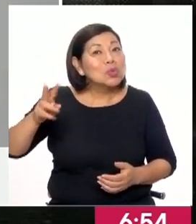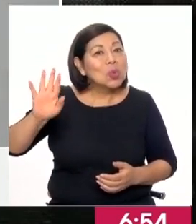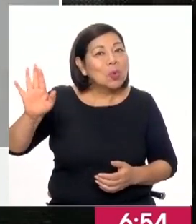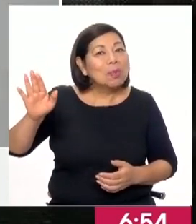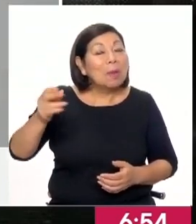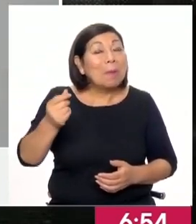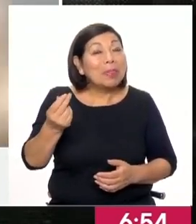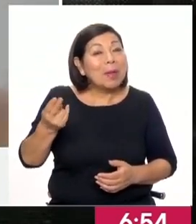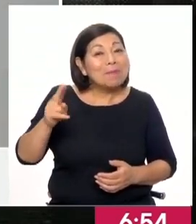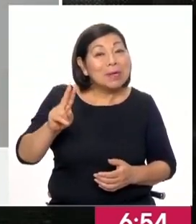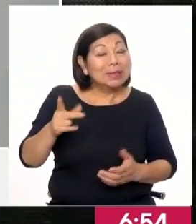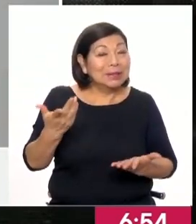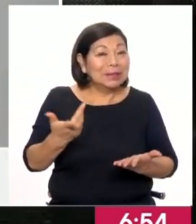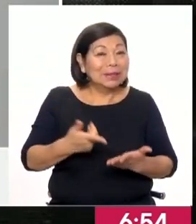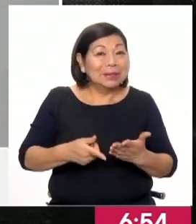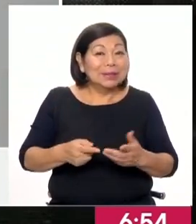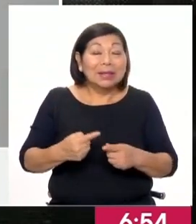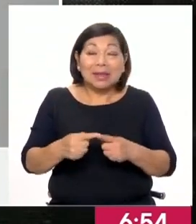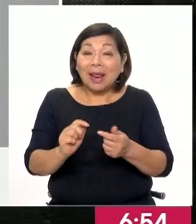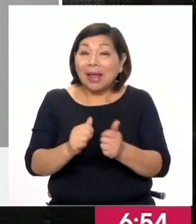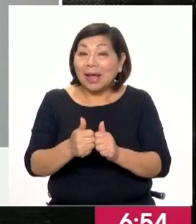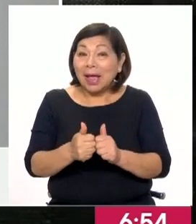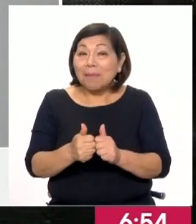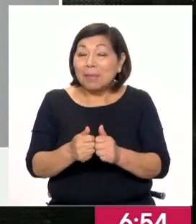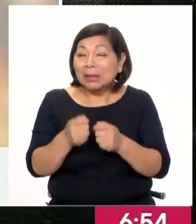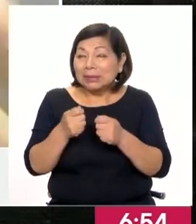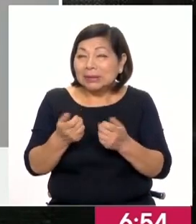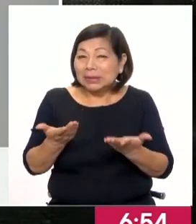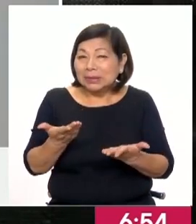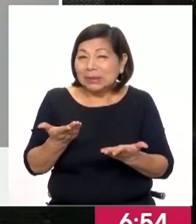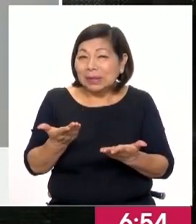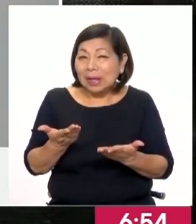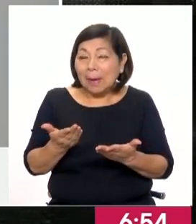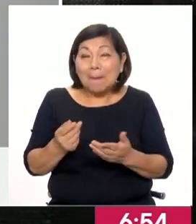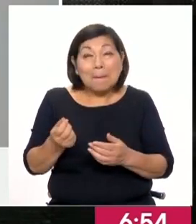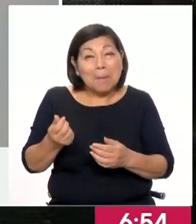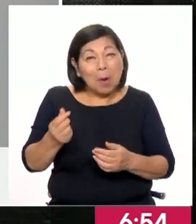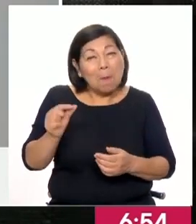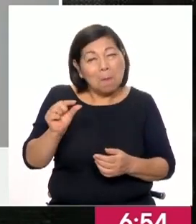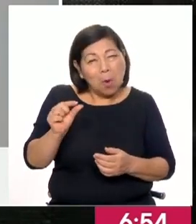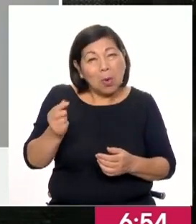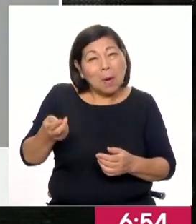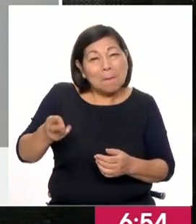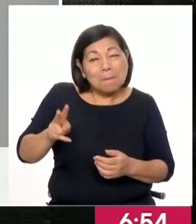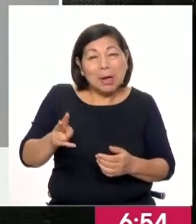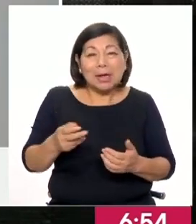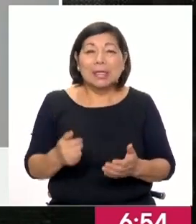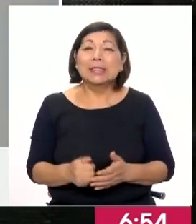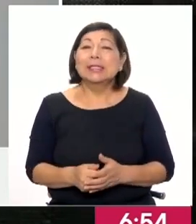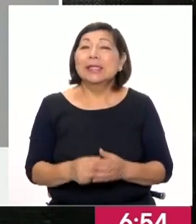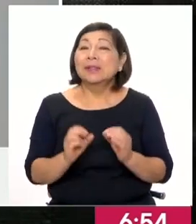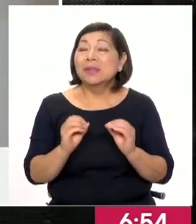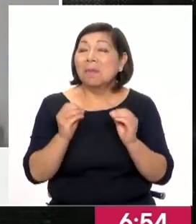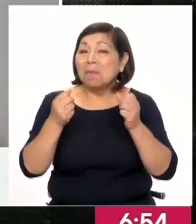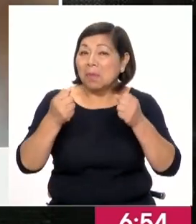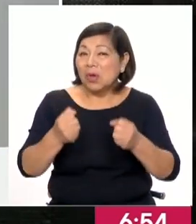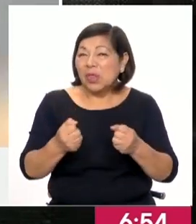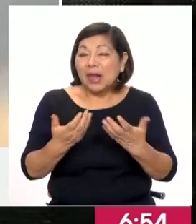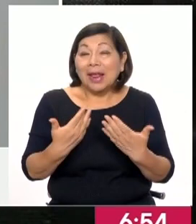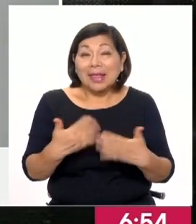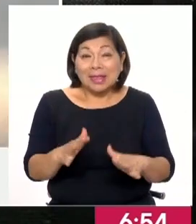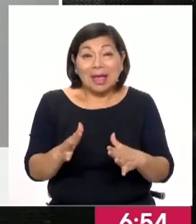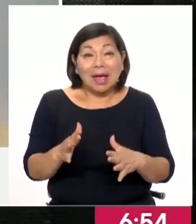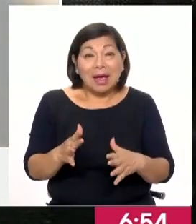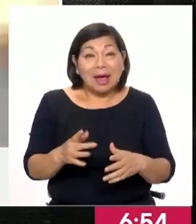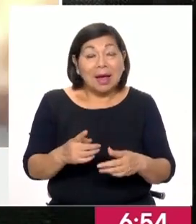tasa de interés y eso hace que los tipos de cambios sean presionados un poco hacia el alza, pero esa presión hacia el alza se modera en la medida que ya está